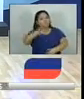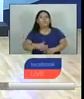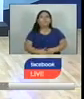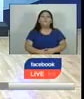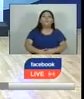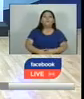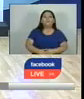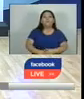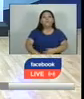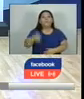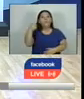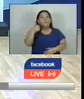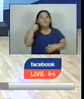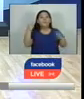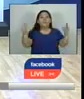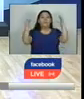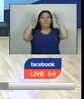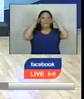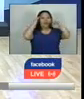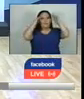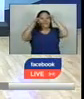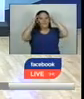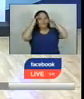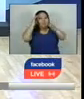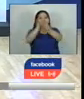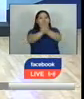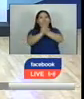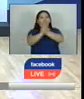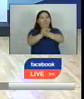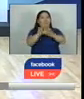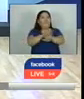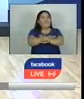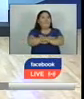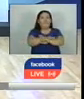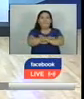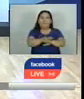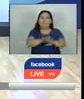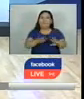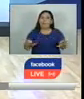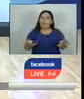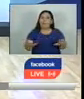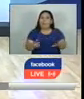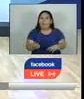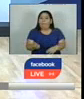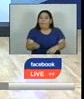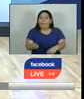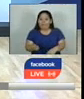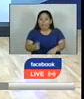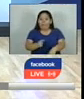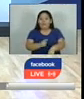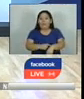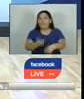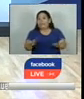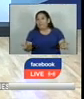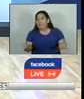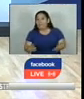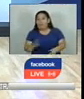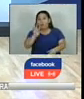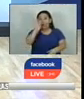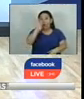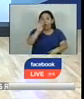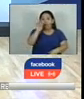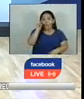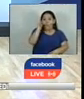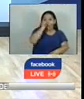Muy buenas noches, Ernesto. Qué gusto saludarte. Llegamos, llegamos ya a prácticamente cuatro